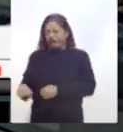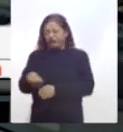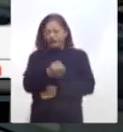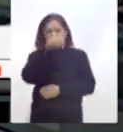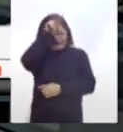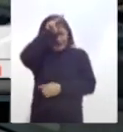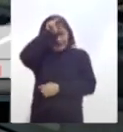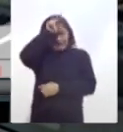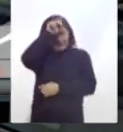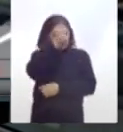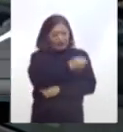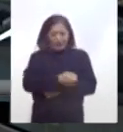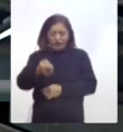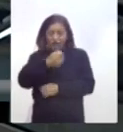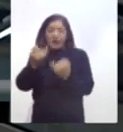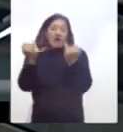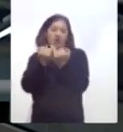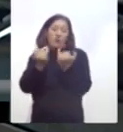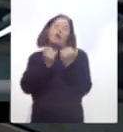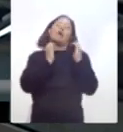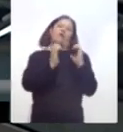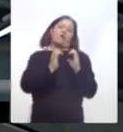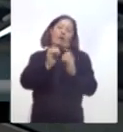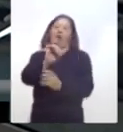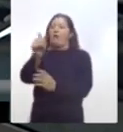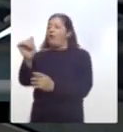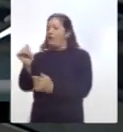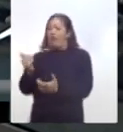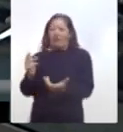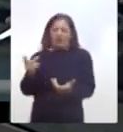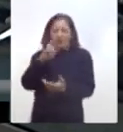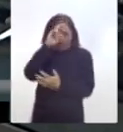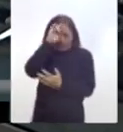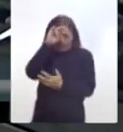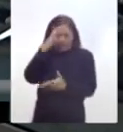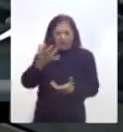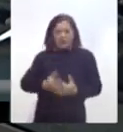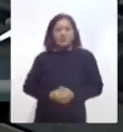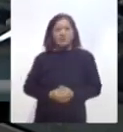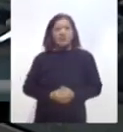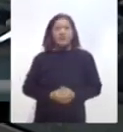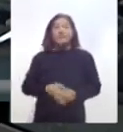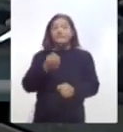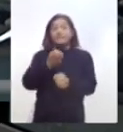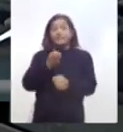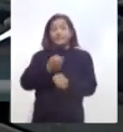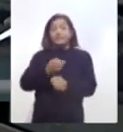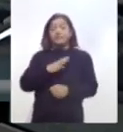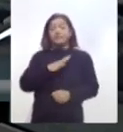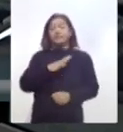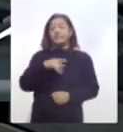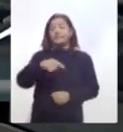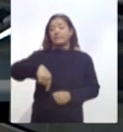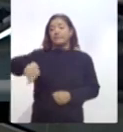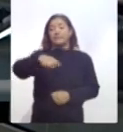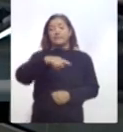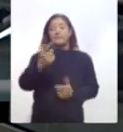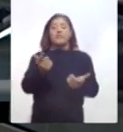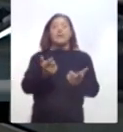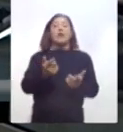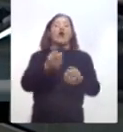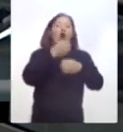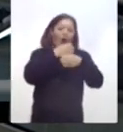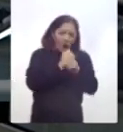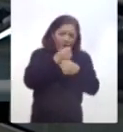más allá de prevenir también los virus, también prevengamos las bacterias. Entonces ahorita estamos sanitizando oficinas,